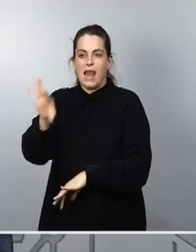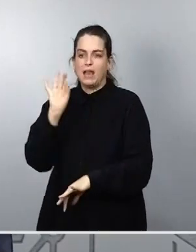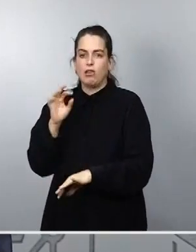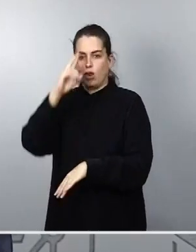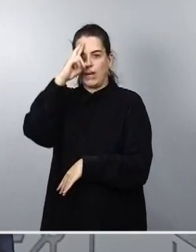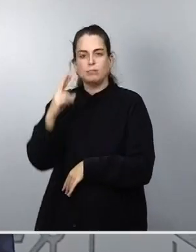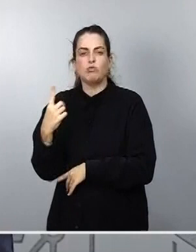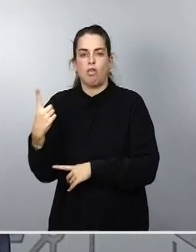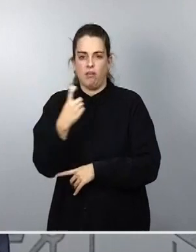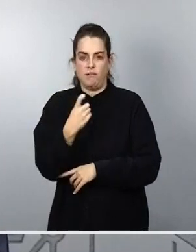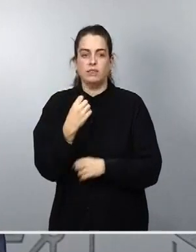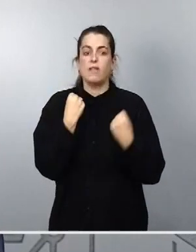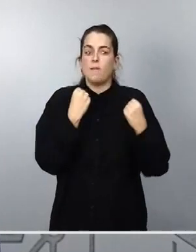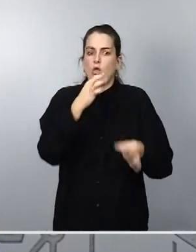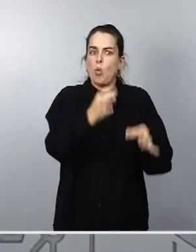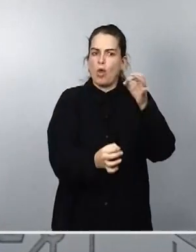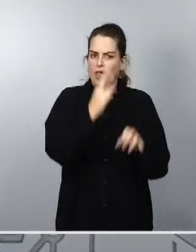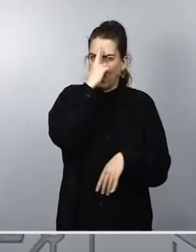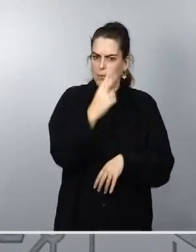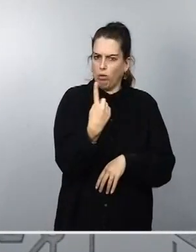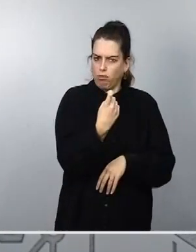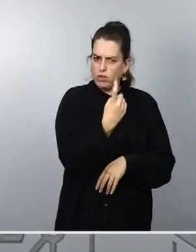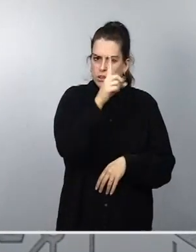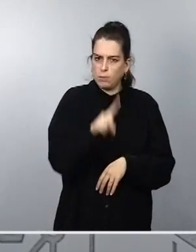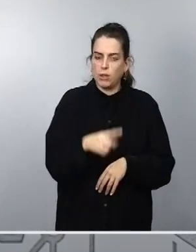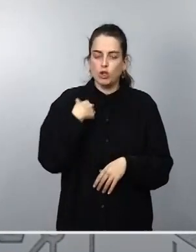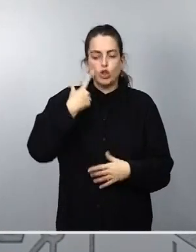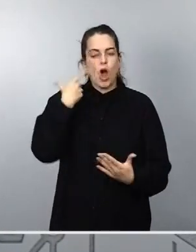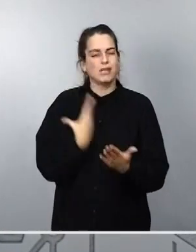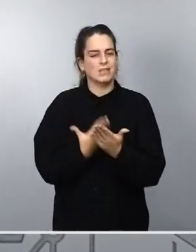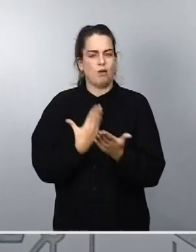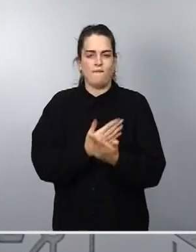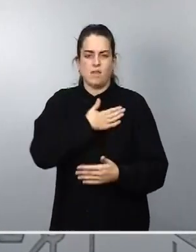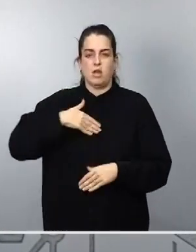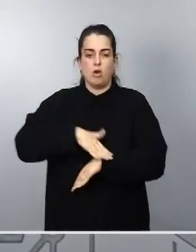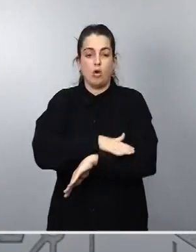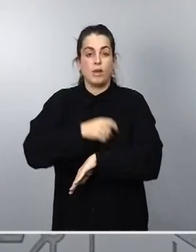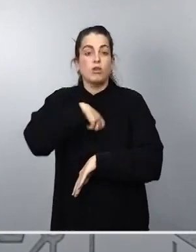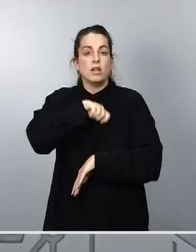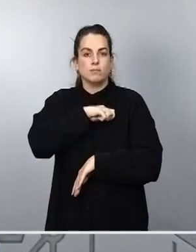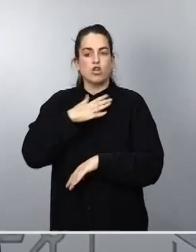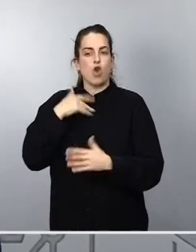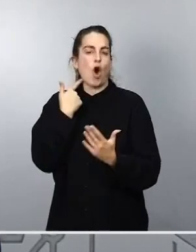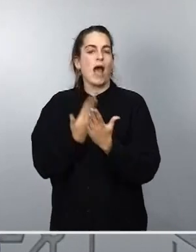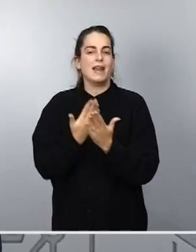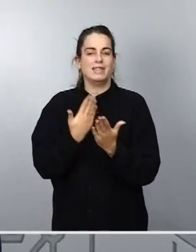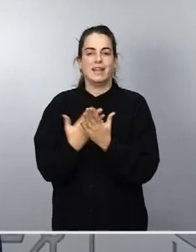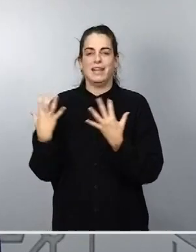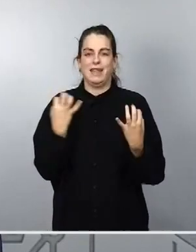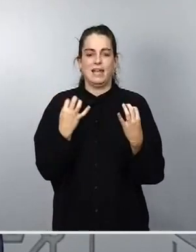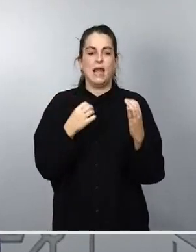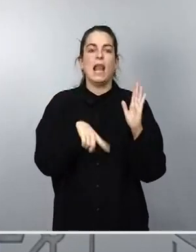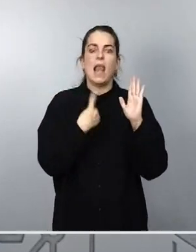Judicial, y por eso quiero asegurarles que el gobierno de España garantizará el estricto cumplimiento de la ley, de la